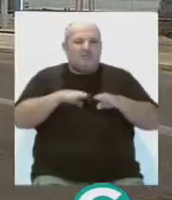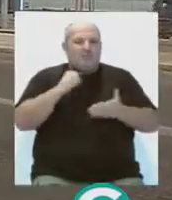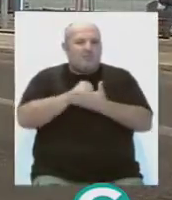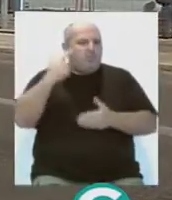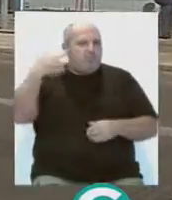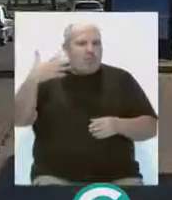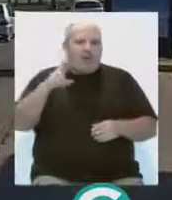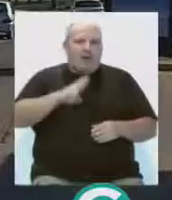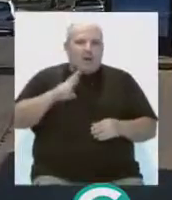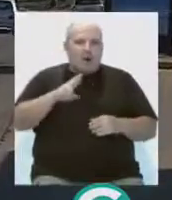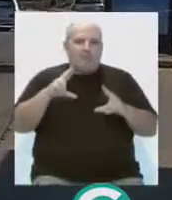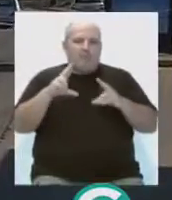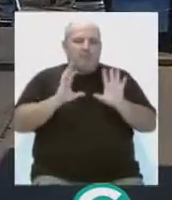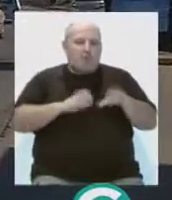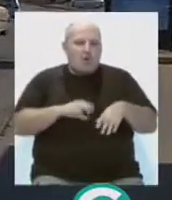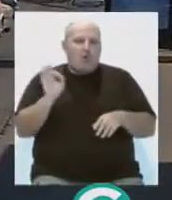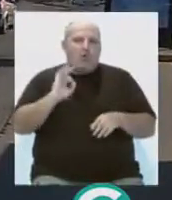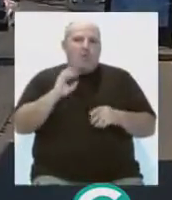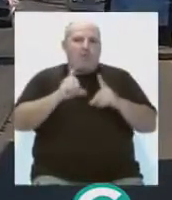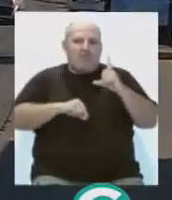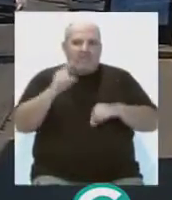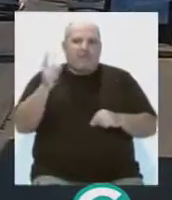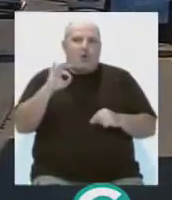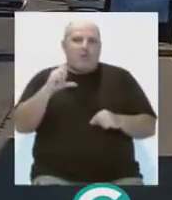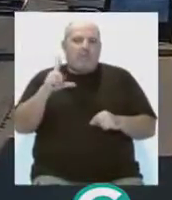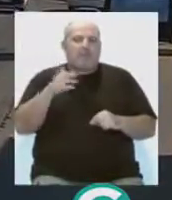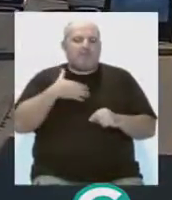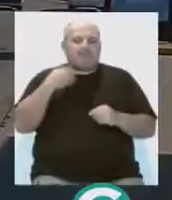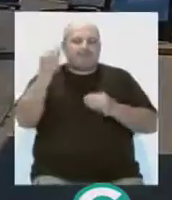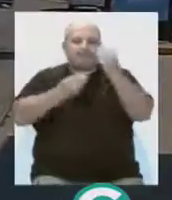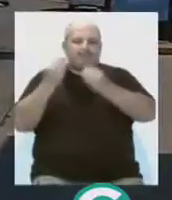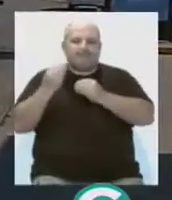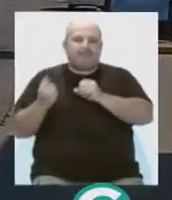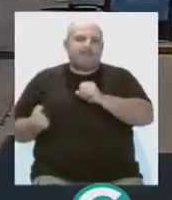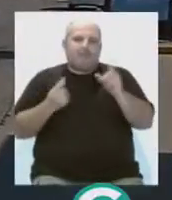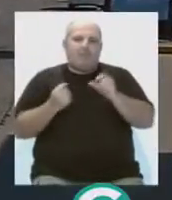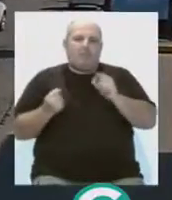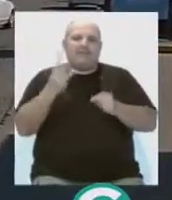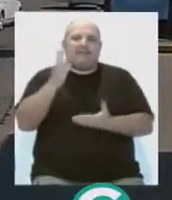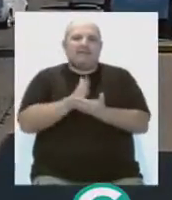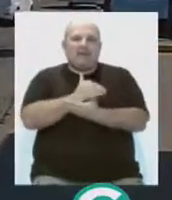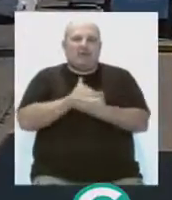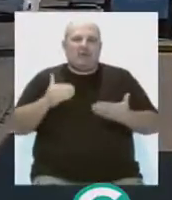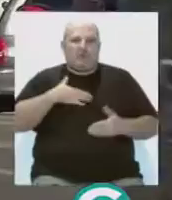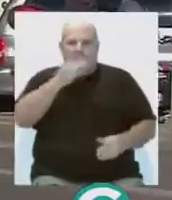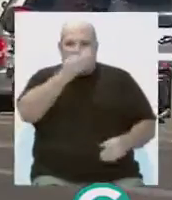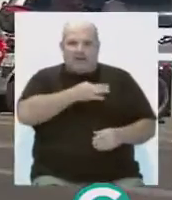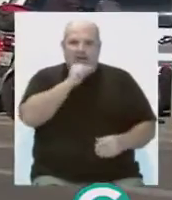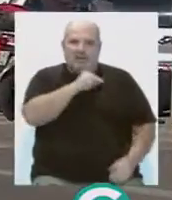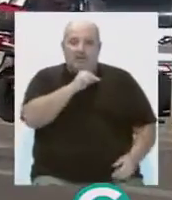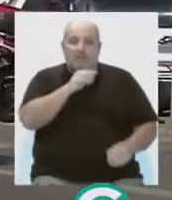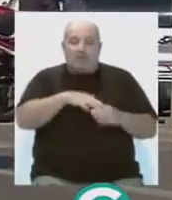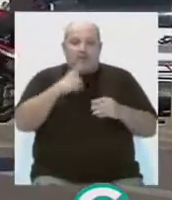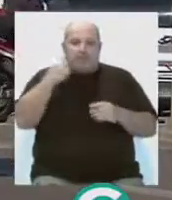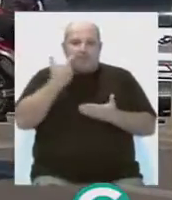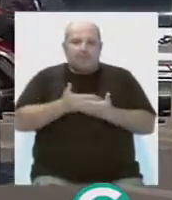de marcas como Renault, Peugeot, Opel o Mercedes están barajando la posibilidad de trasladarse al polígono Tres Caminos, tras comprobar